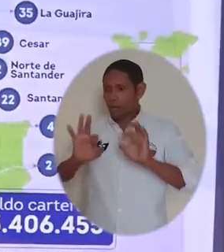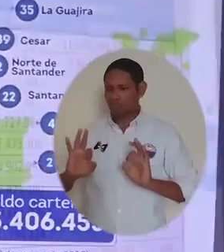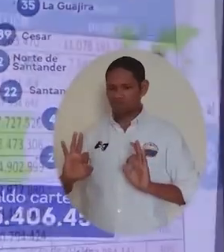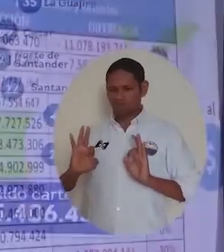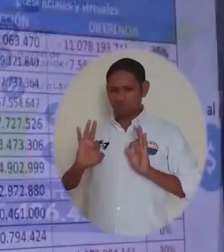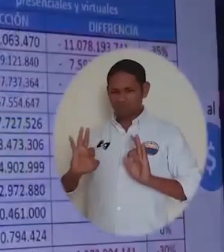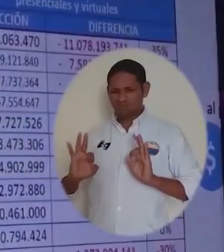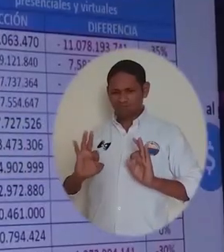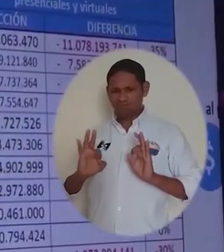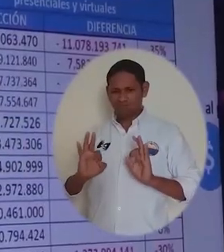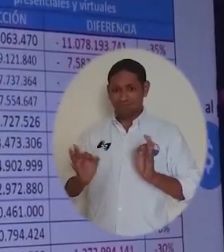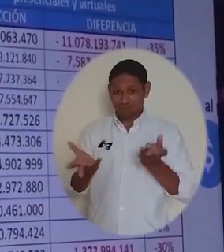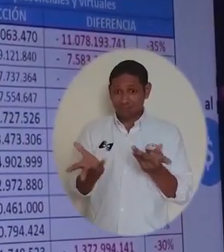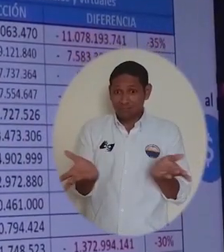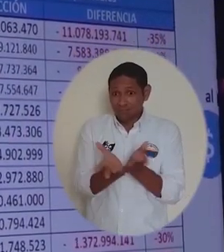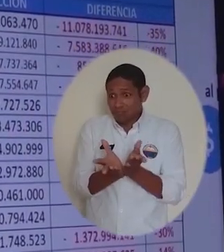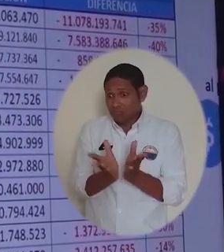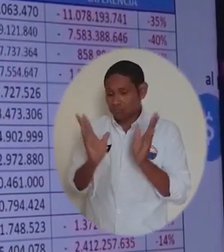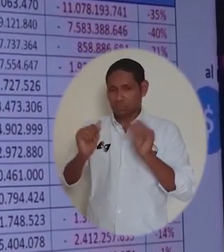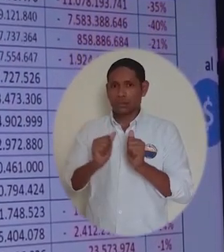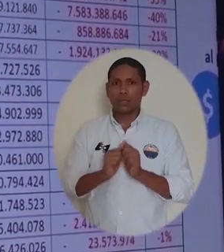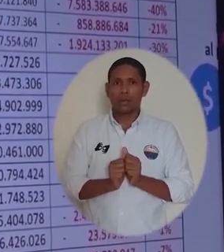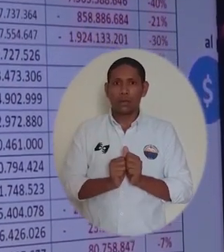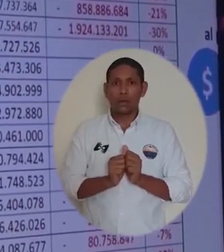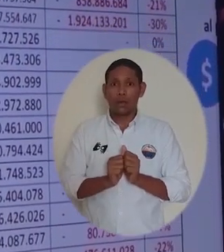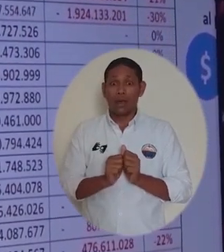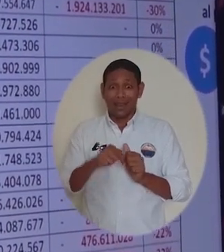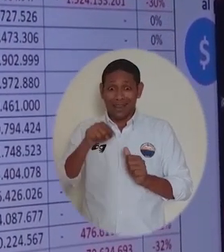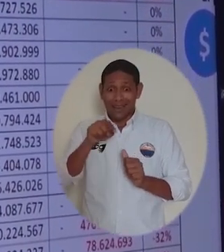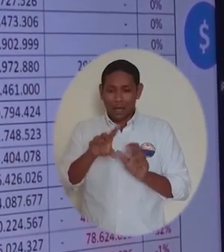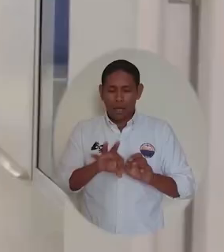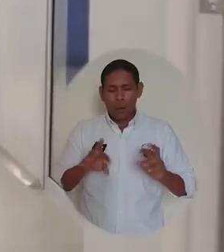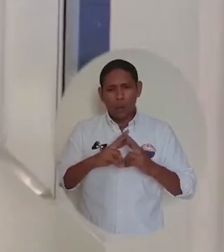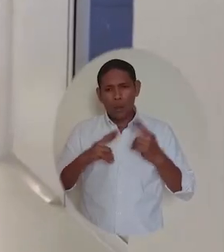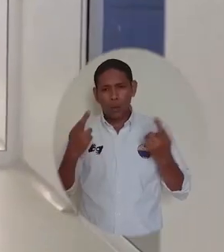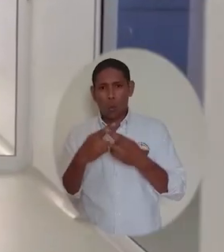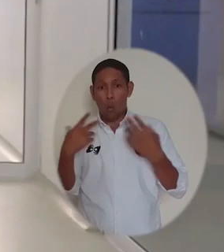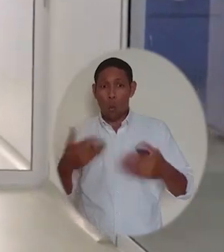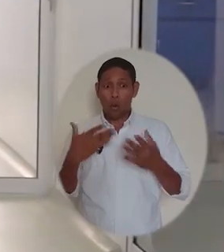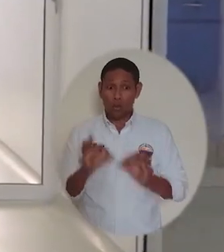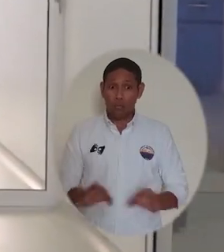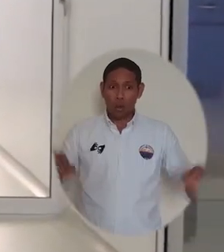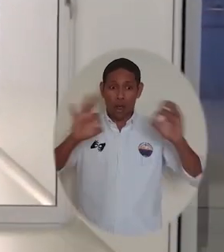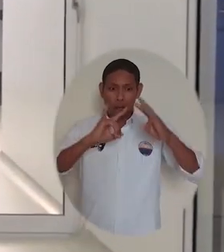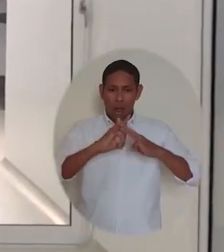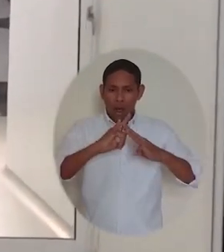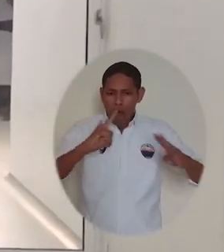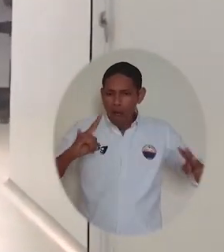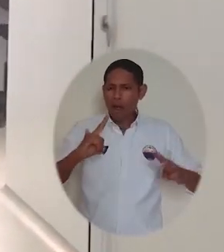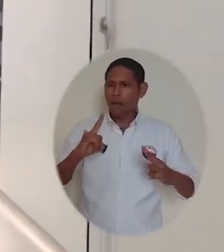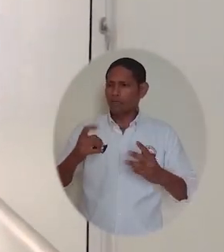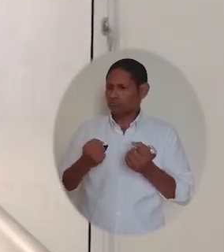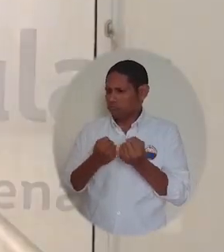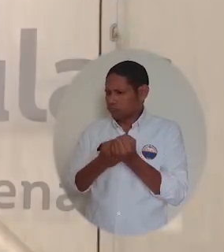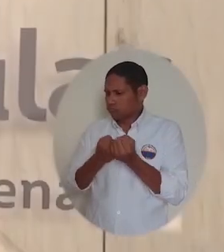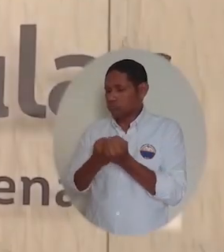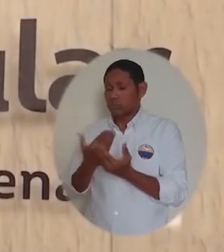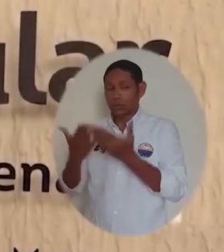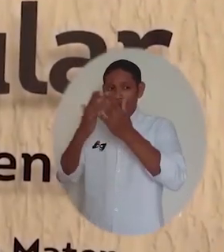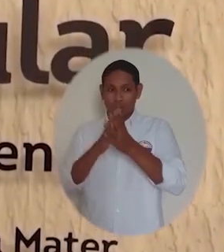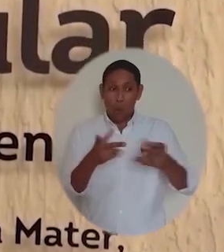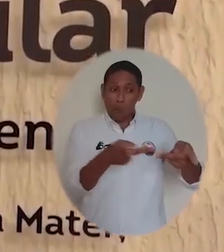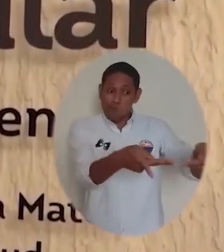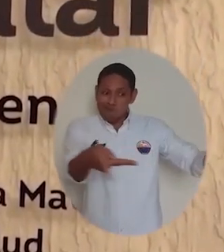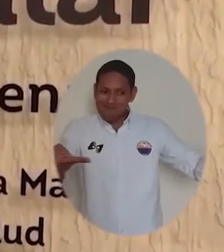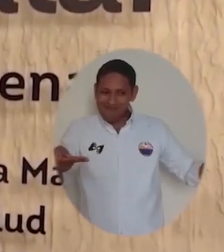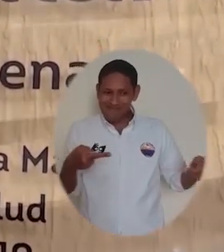garantizándole calidad a los estudiantes de nuestra universidad. Durante la sesión fueron exaltados el compromiso de la Alma Mater con